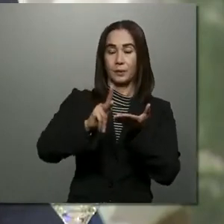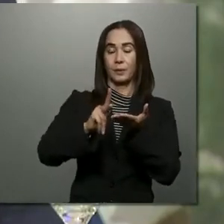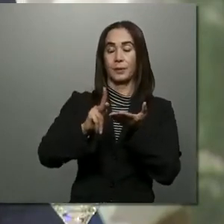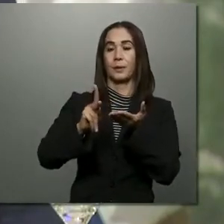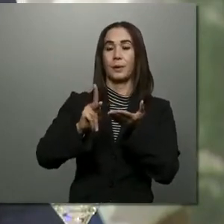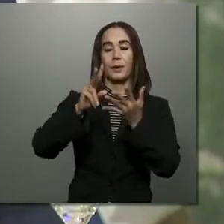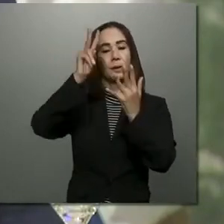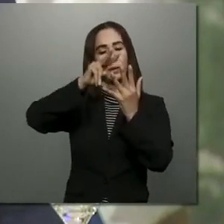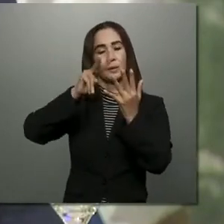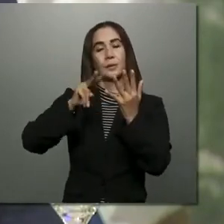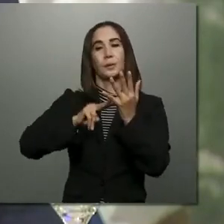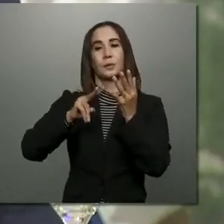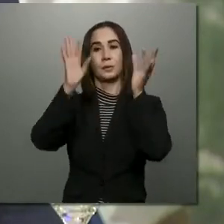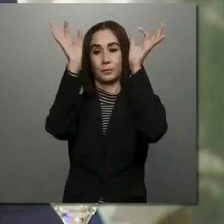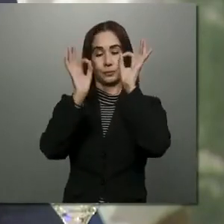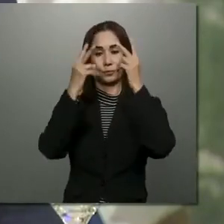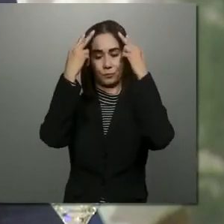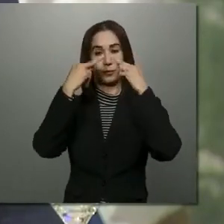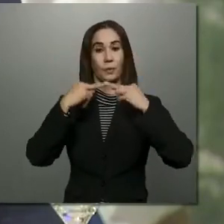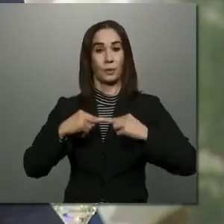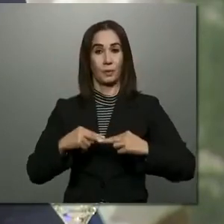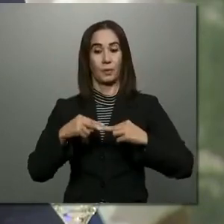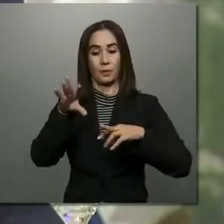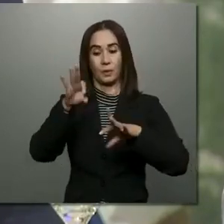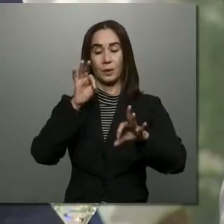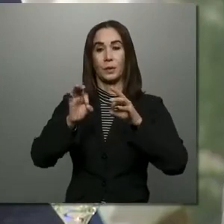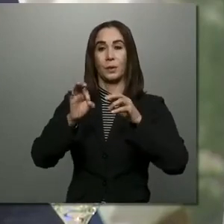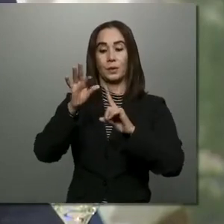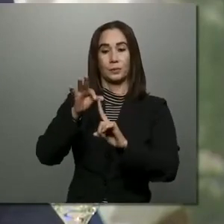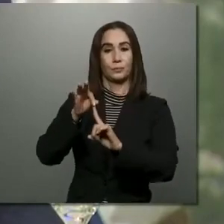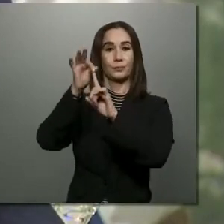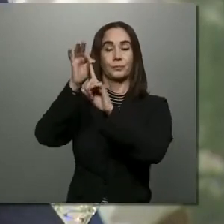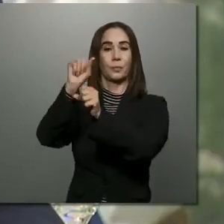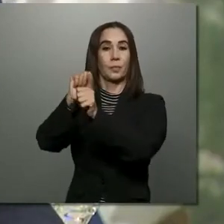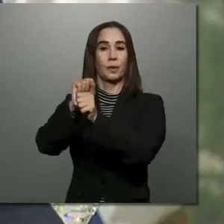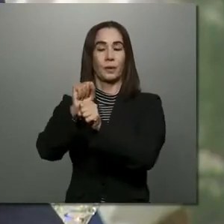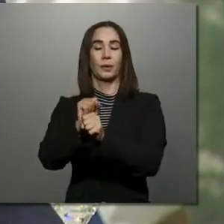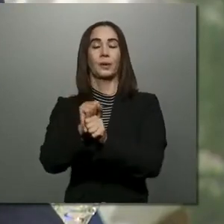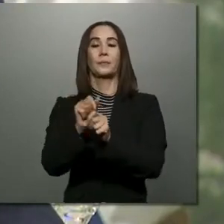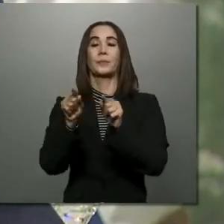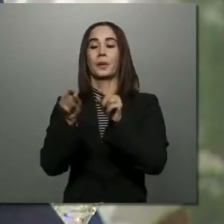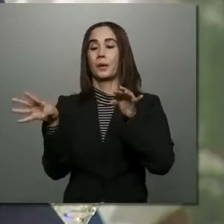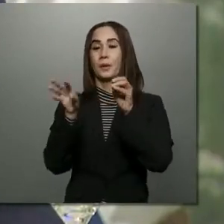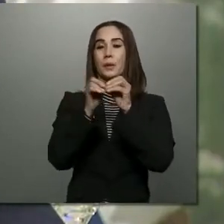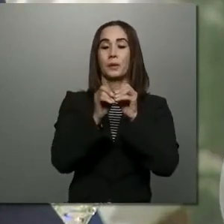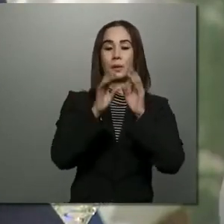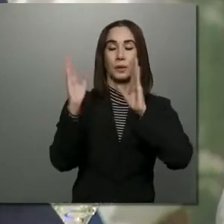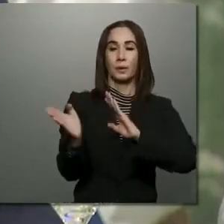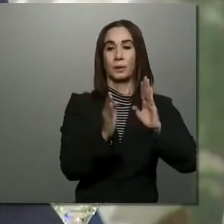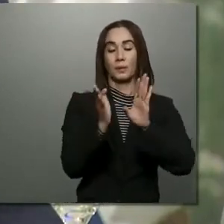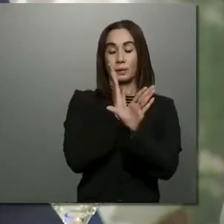la revisión del carácter de los denominados especialismos, la adecuación de los procedimientos